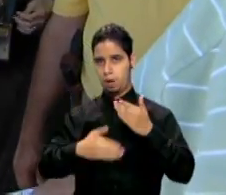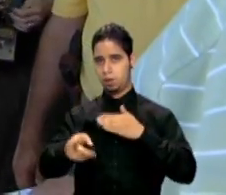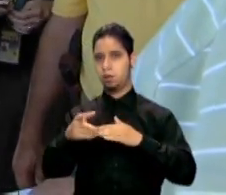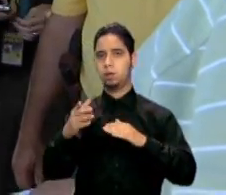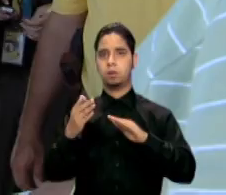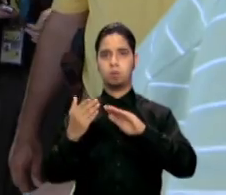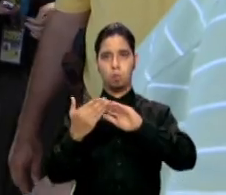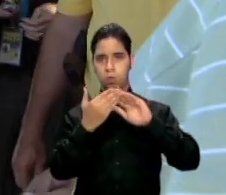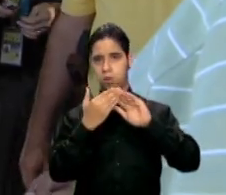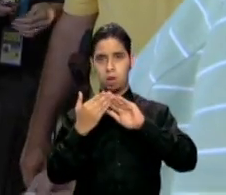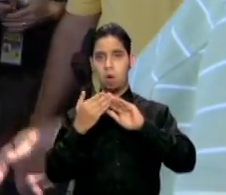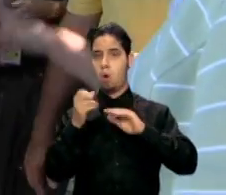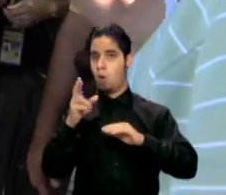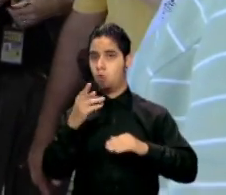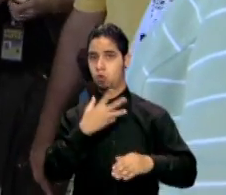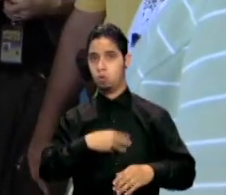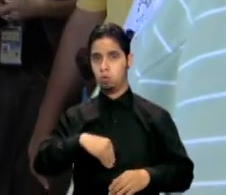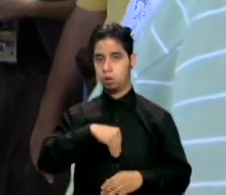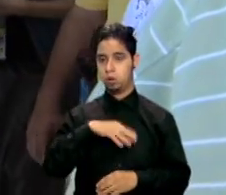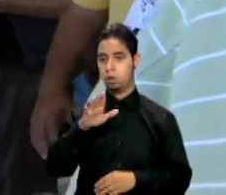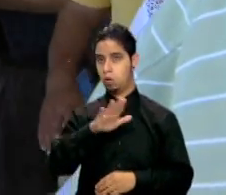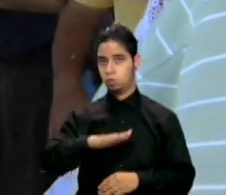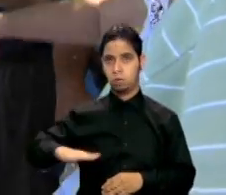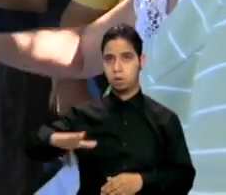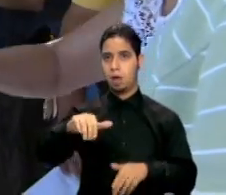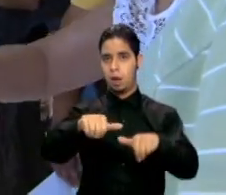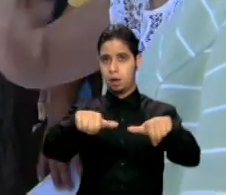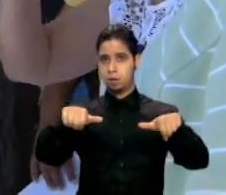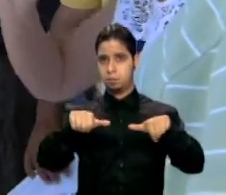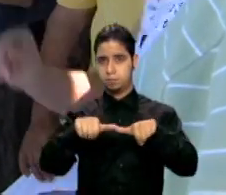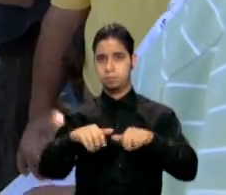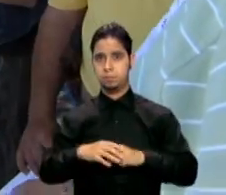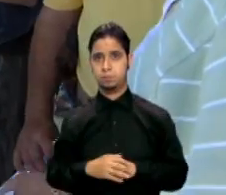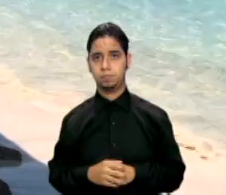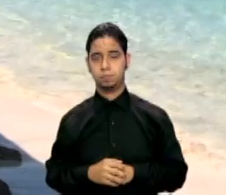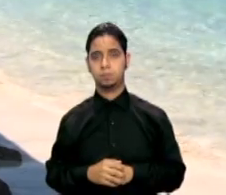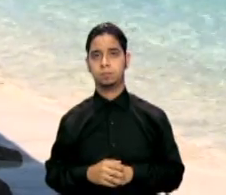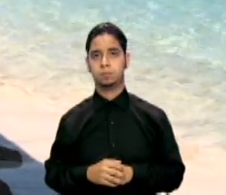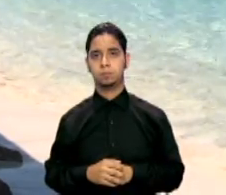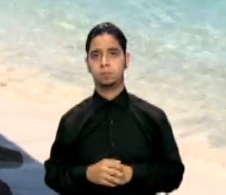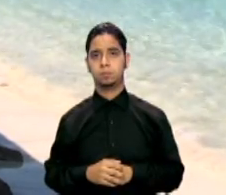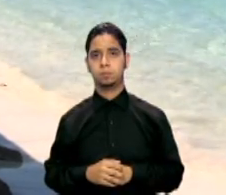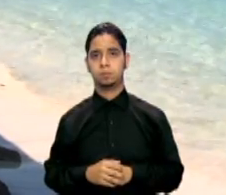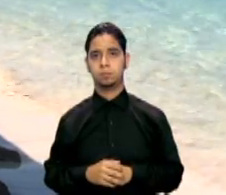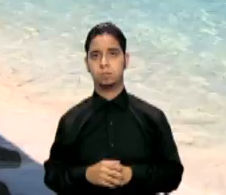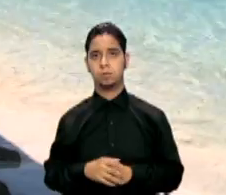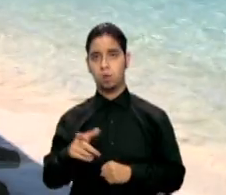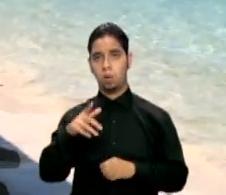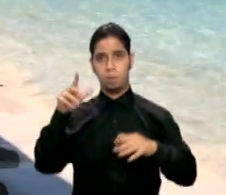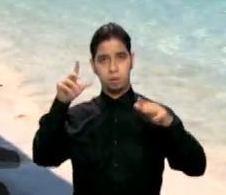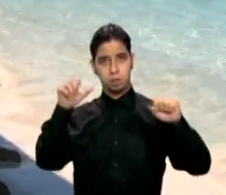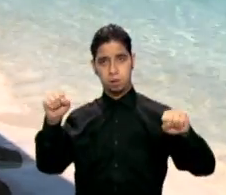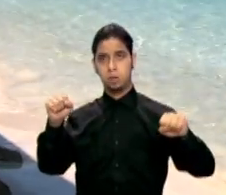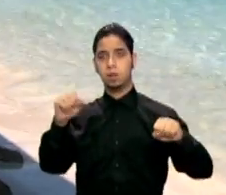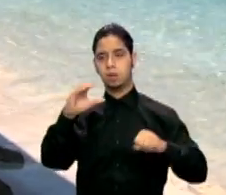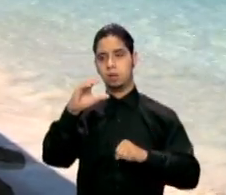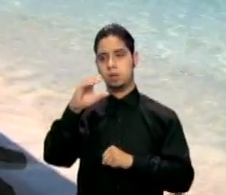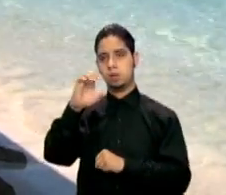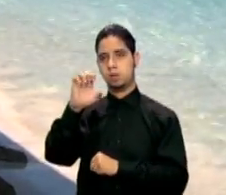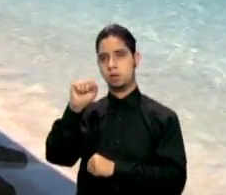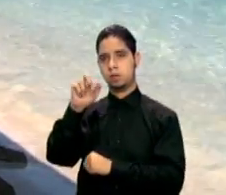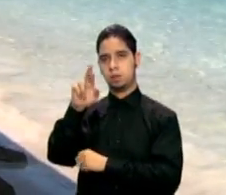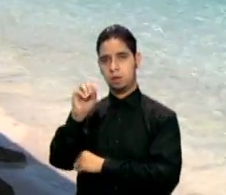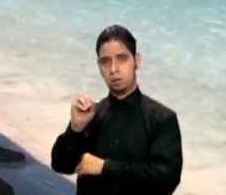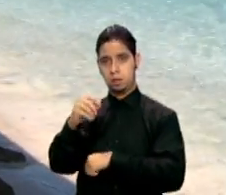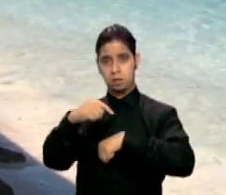comunidad o que son propietarios de algunas residencias. Según el presidente de la Comisión, César Hernández, es en la época de verano